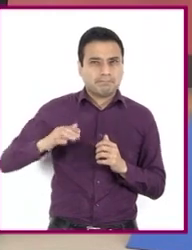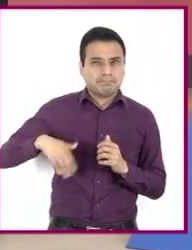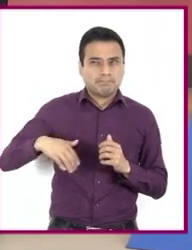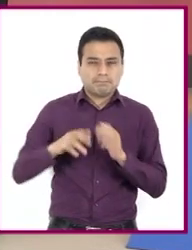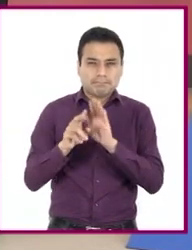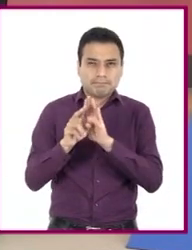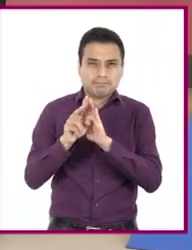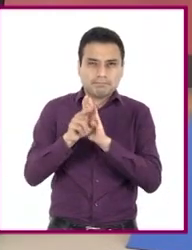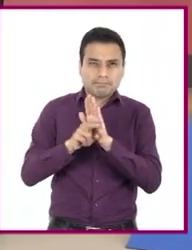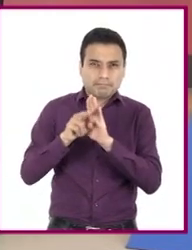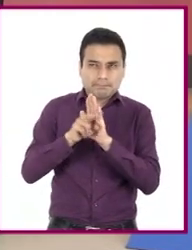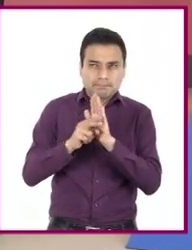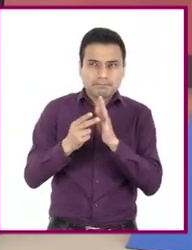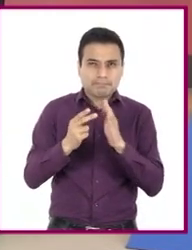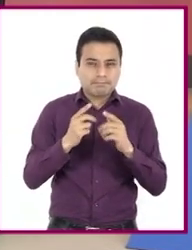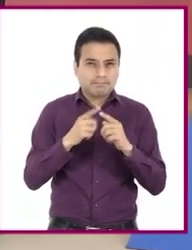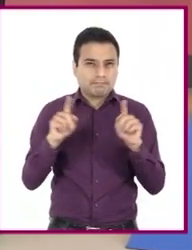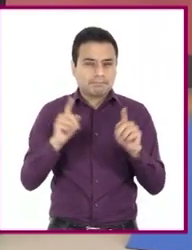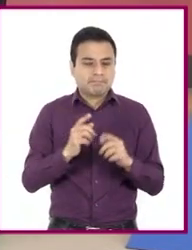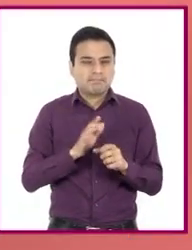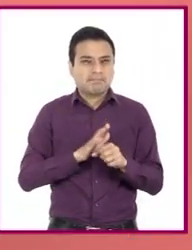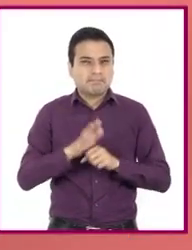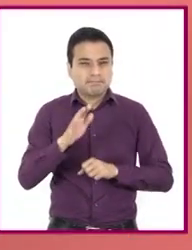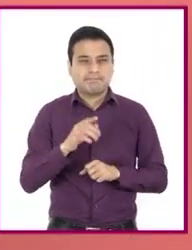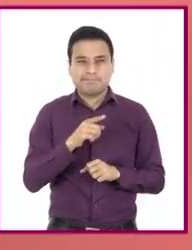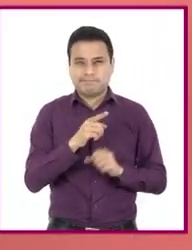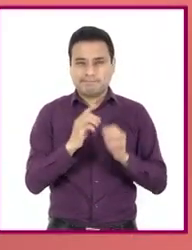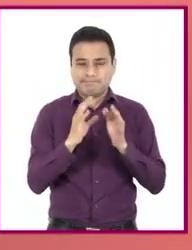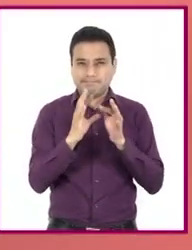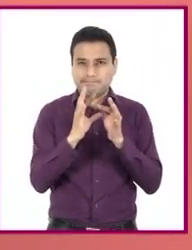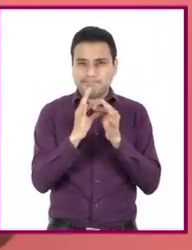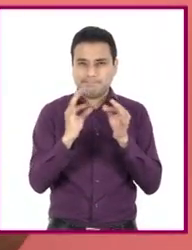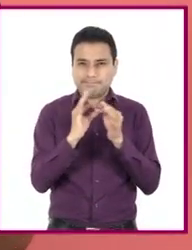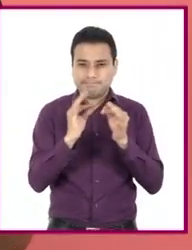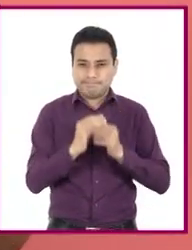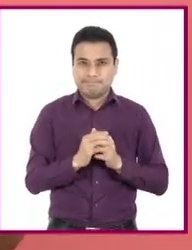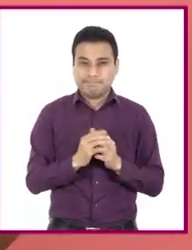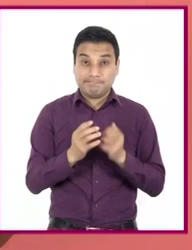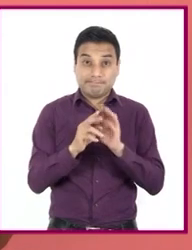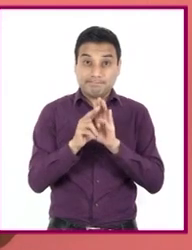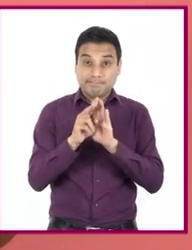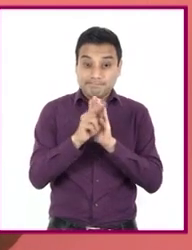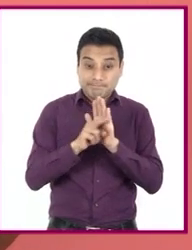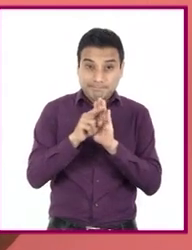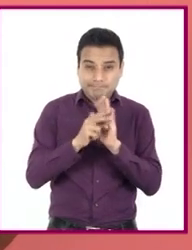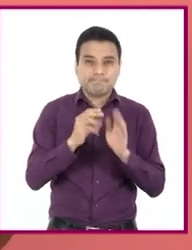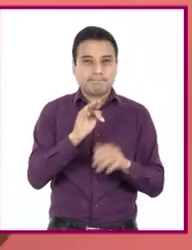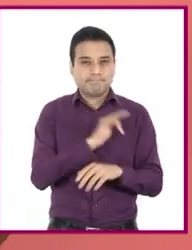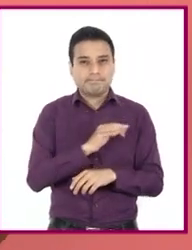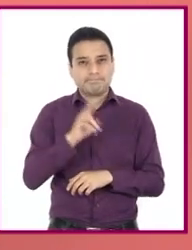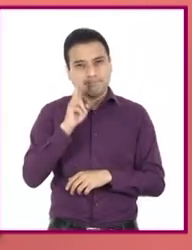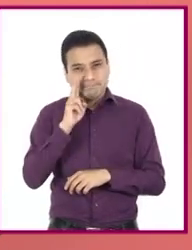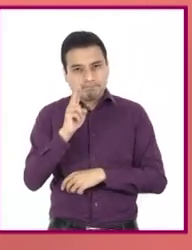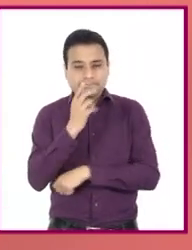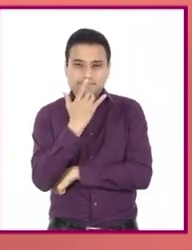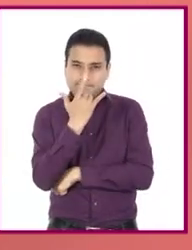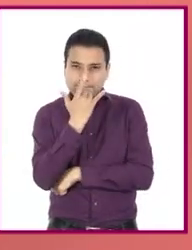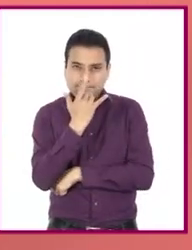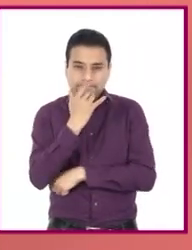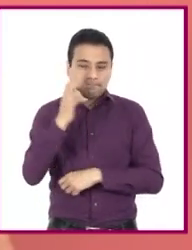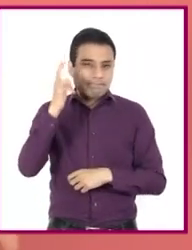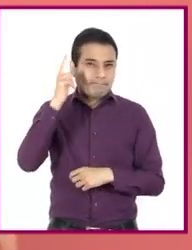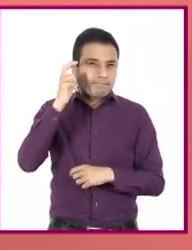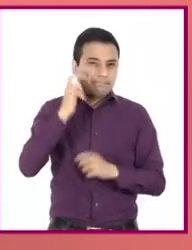de ver y escuchar? Pues como usted acaba de mencionar, estos materiales se ven y se escuchan. Ah,